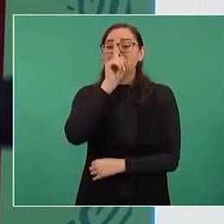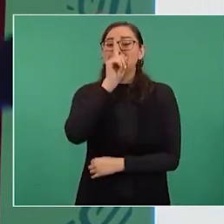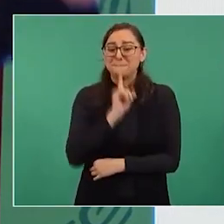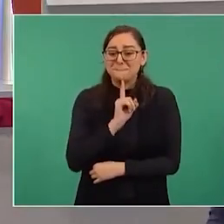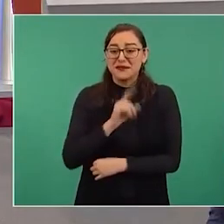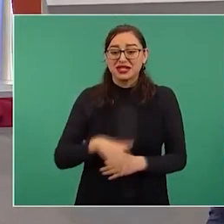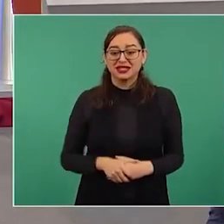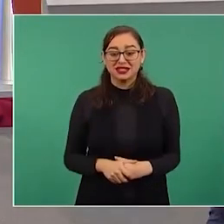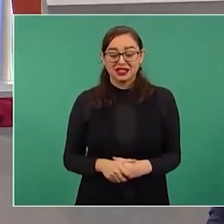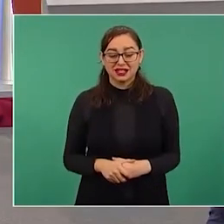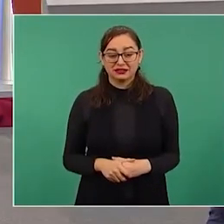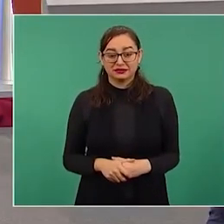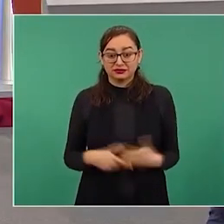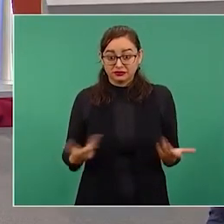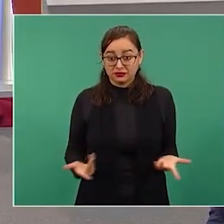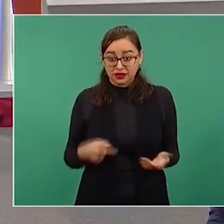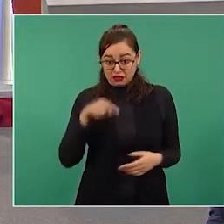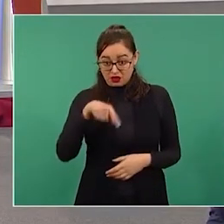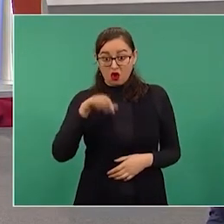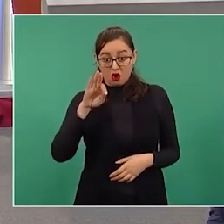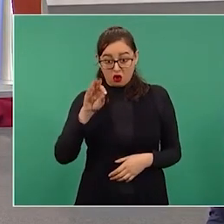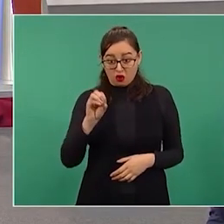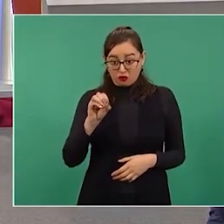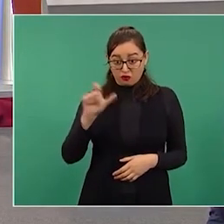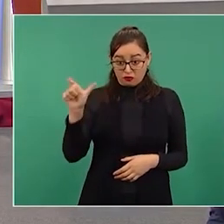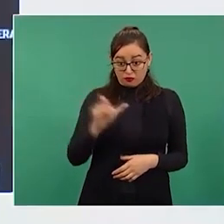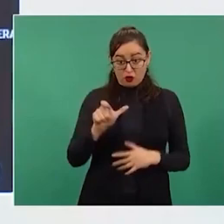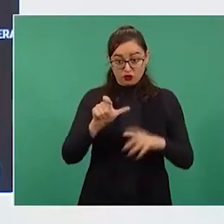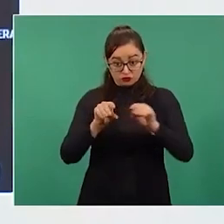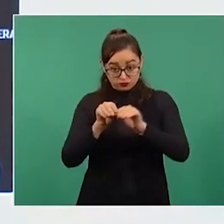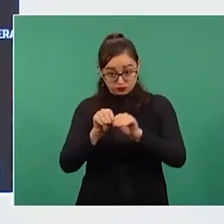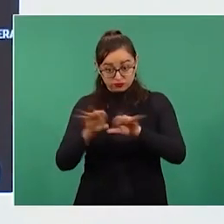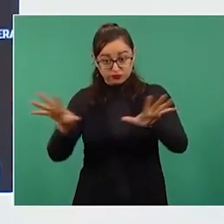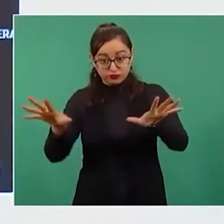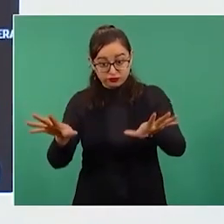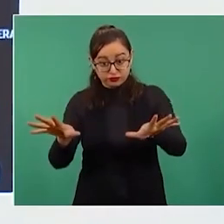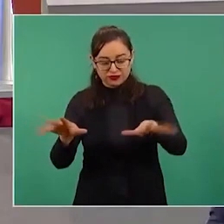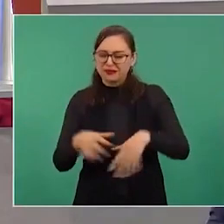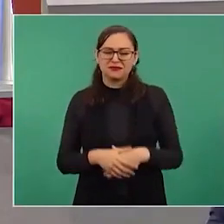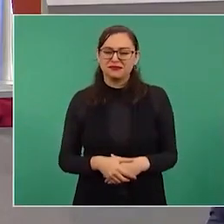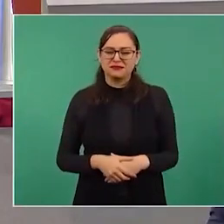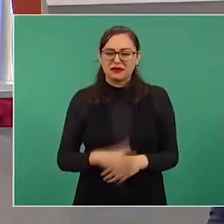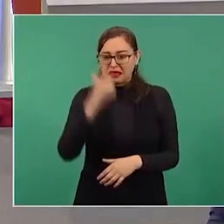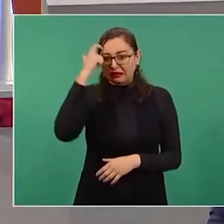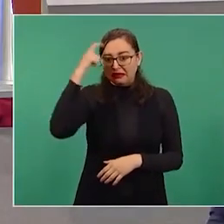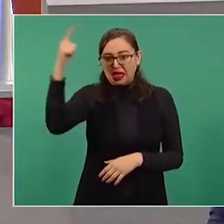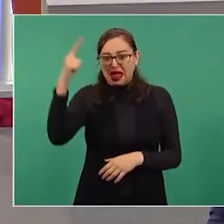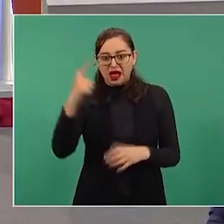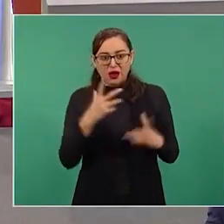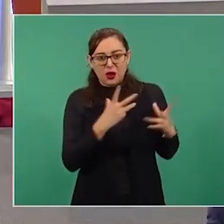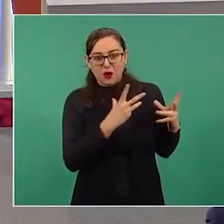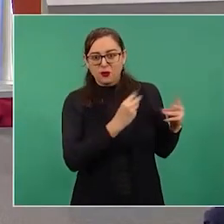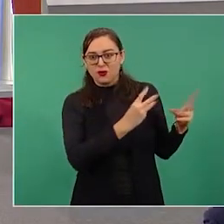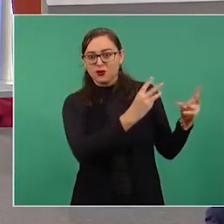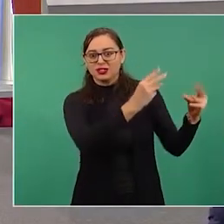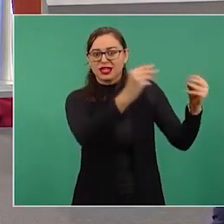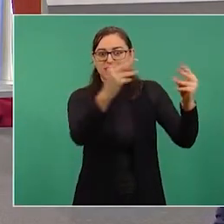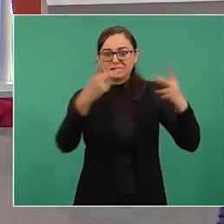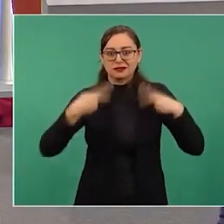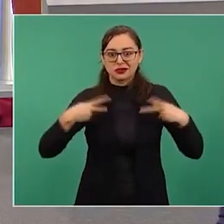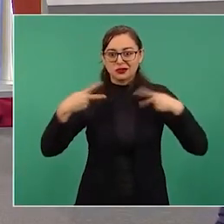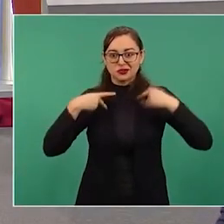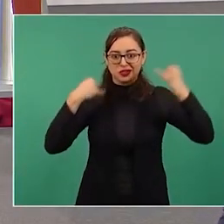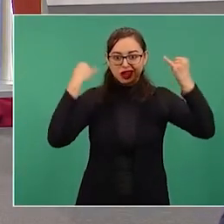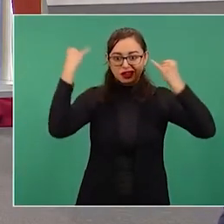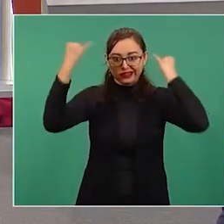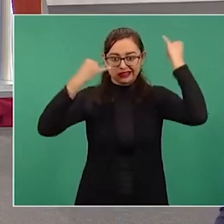Pero no es Fox, es un pensamiento. O sea, y ya Fox